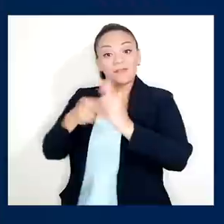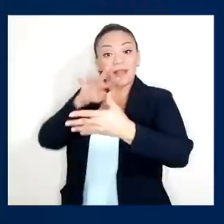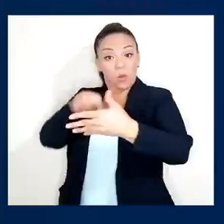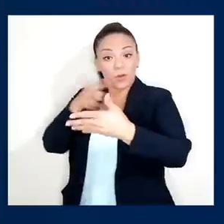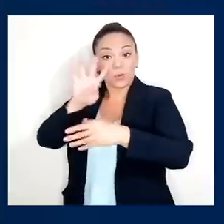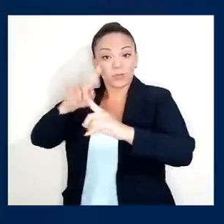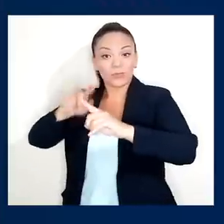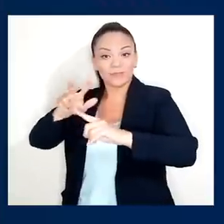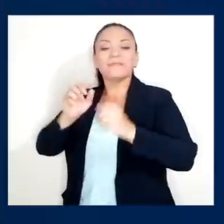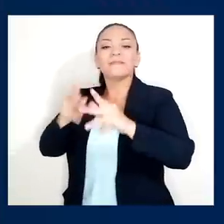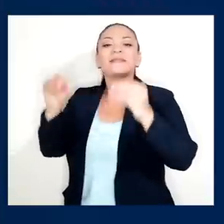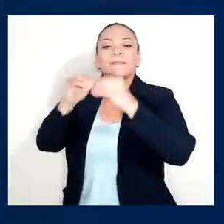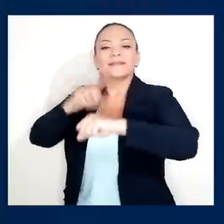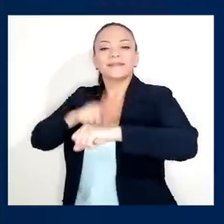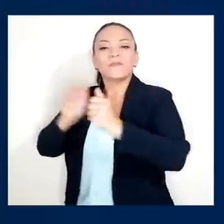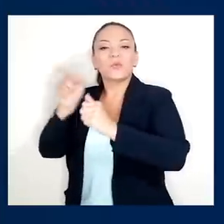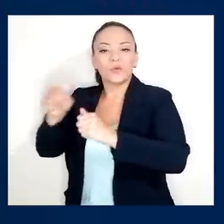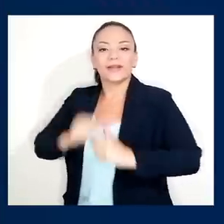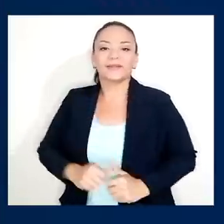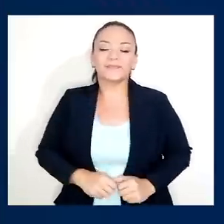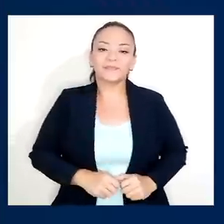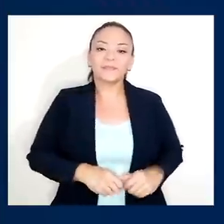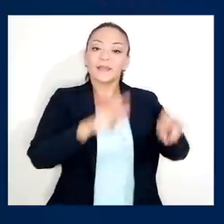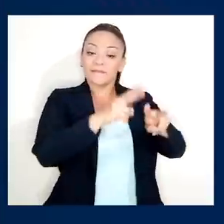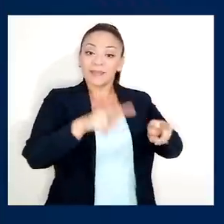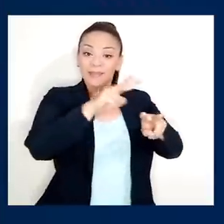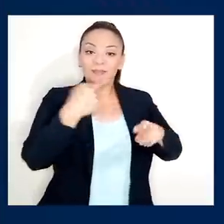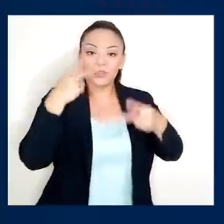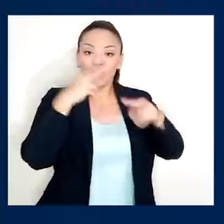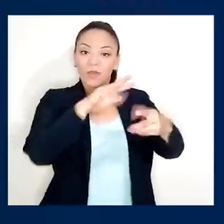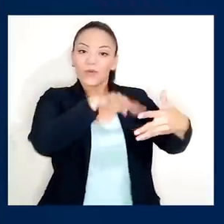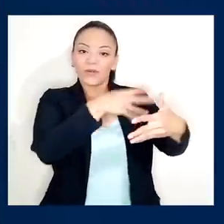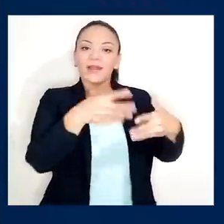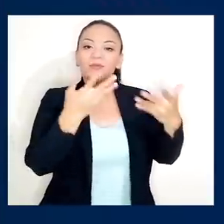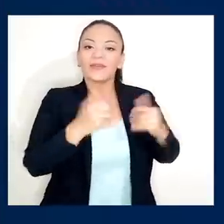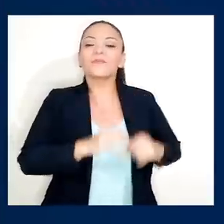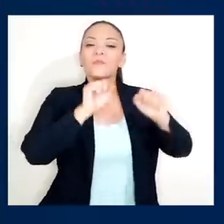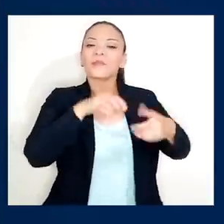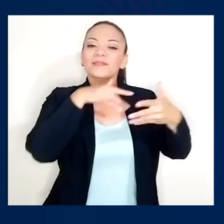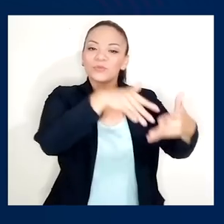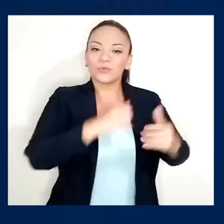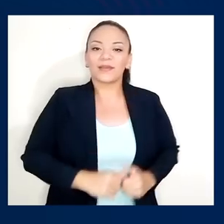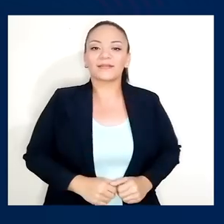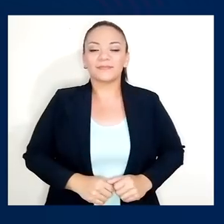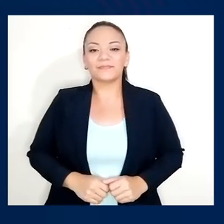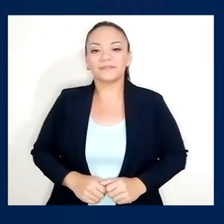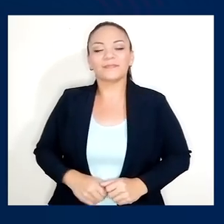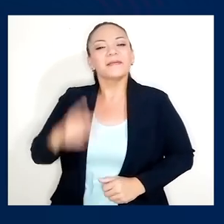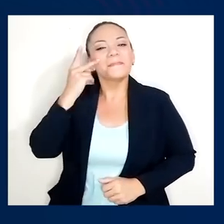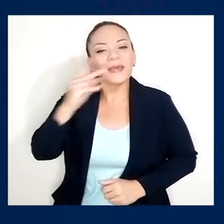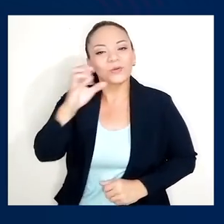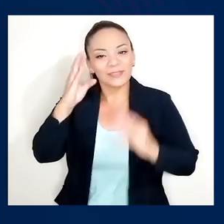estar mucho más tiempo con él. Las ventajas que yo le veo al horario es que se puede estudiar. Vean,